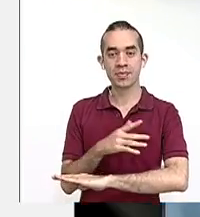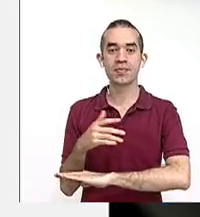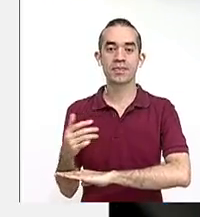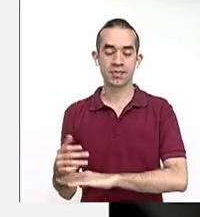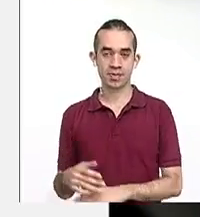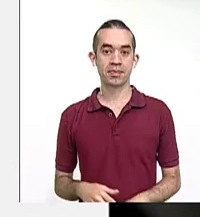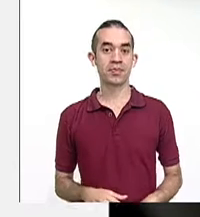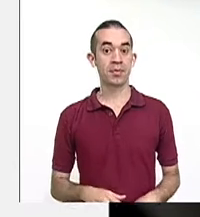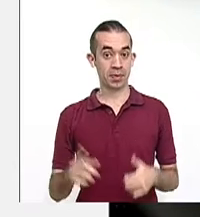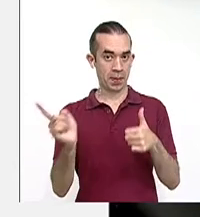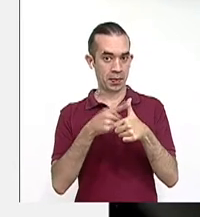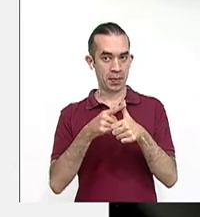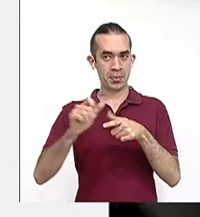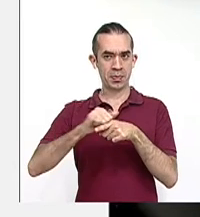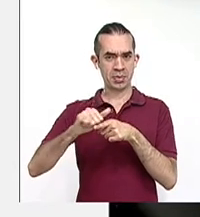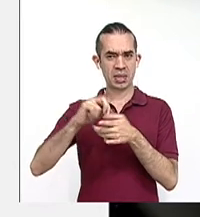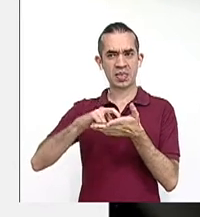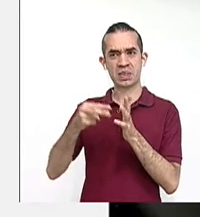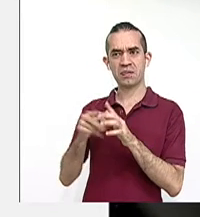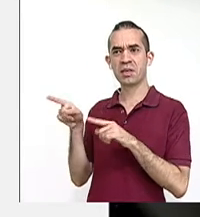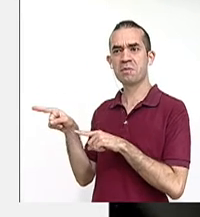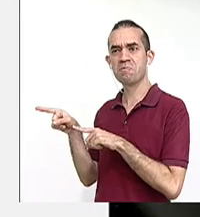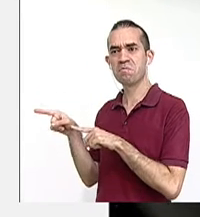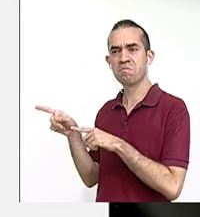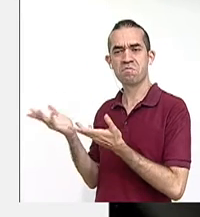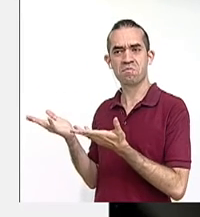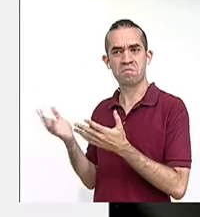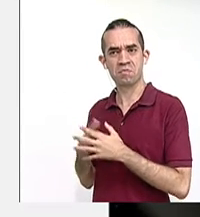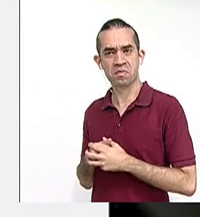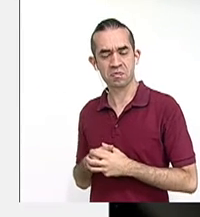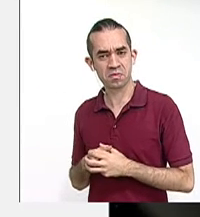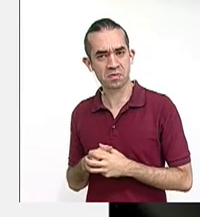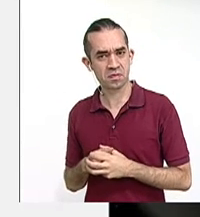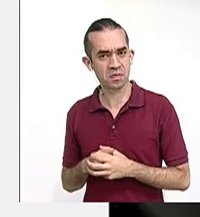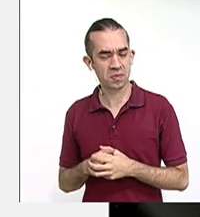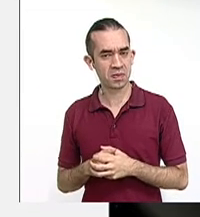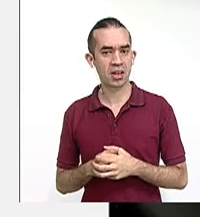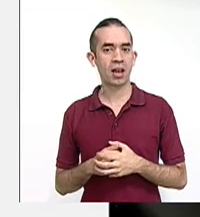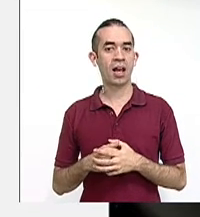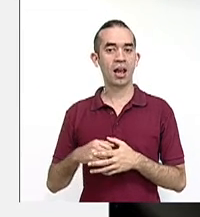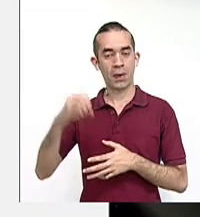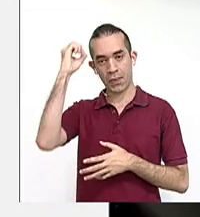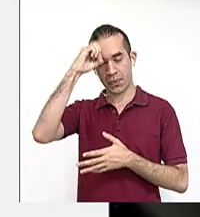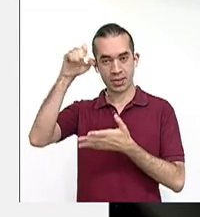Primero, repasemos el concepto de ensayo. Se entiende por ensayo